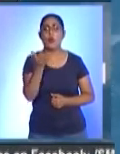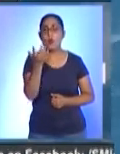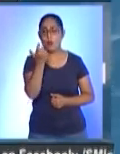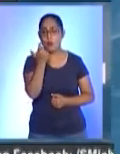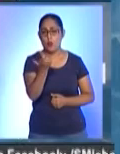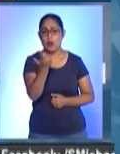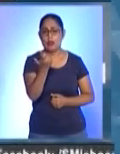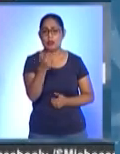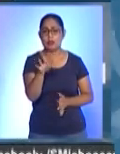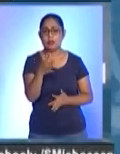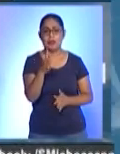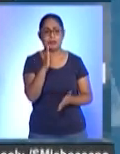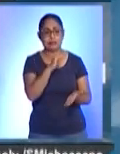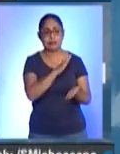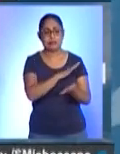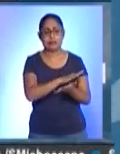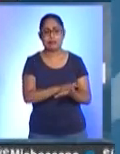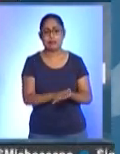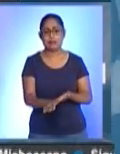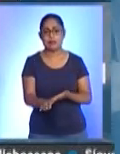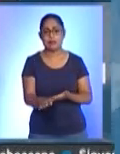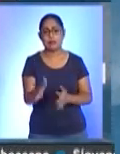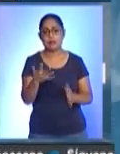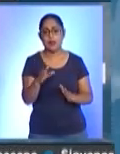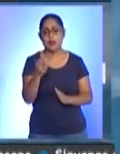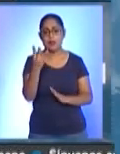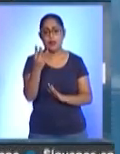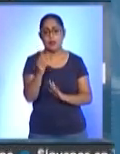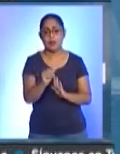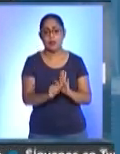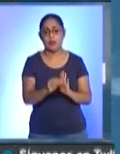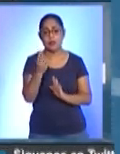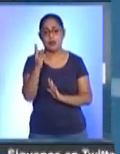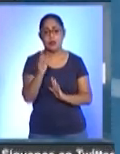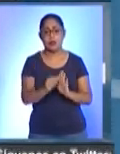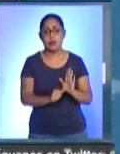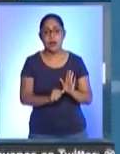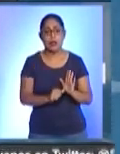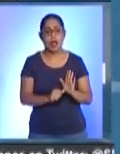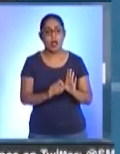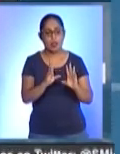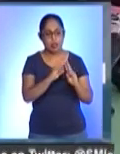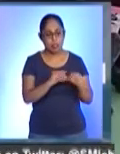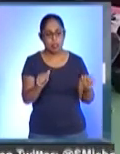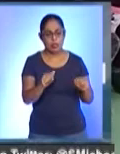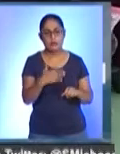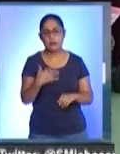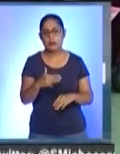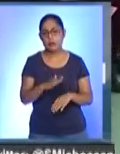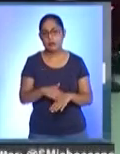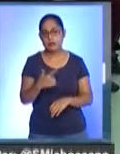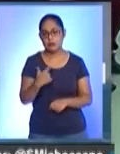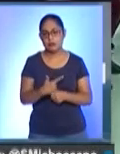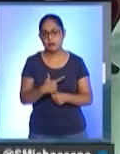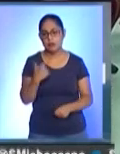hay medicamentos ya en desabasto y algunos que en menos de tres meses se puede tener ya una carencia más grave. La Secretaría de Salud en